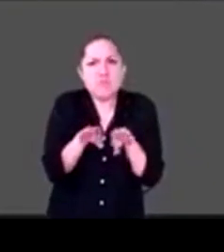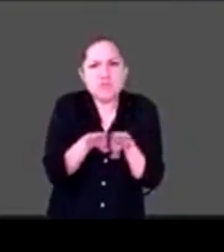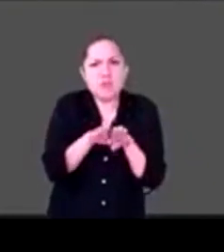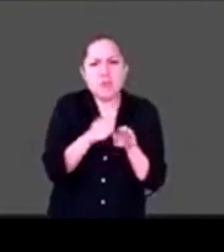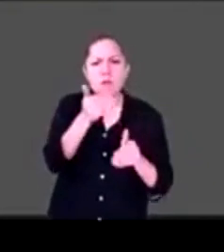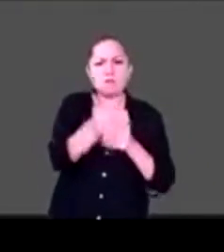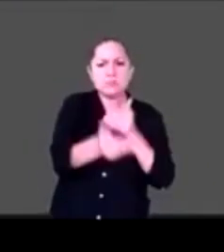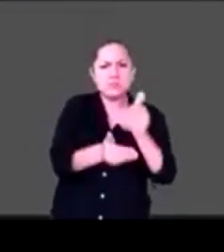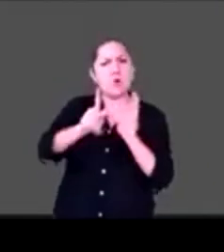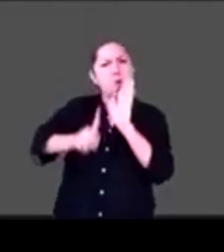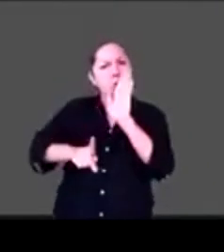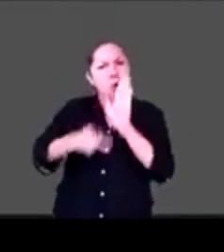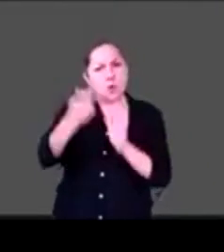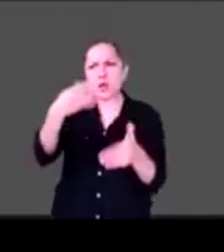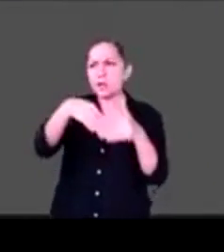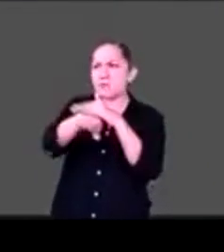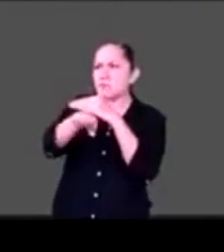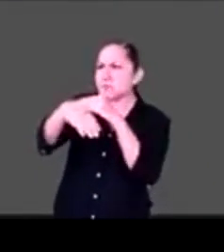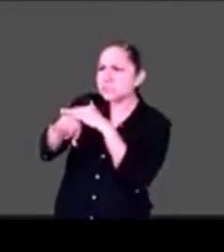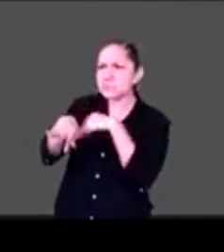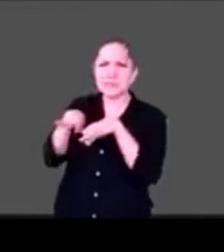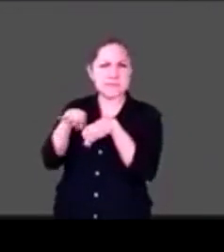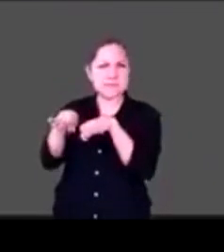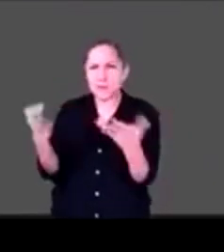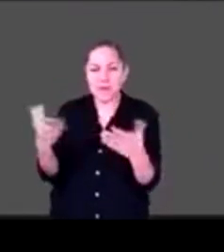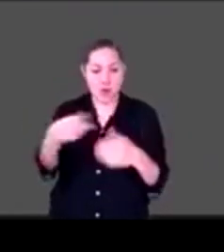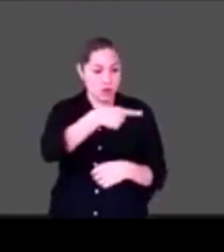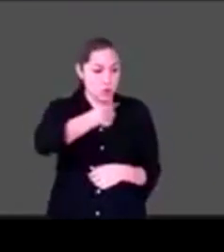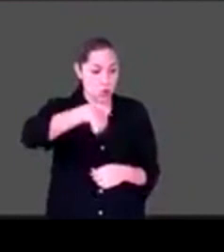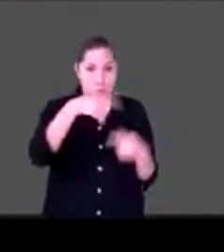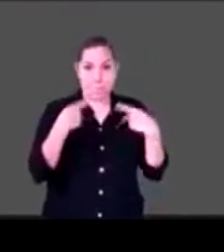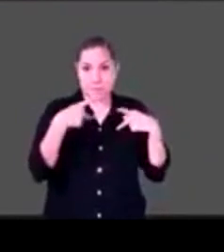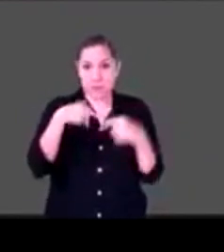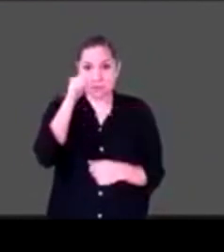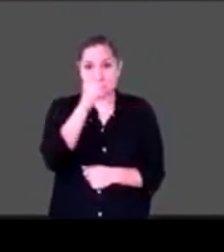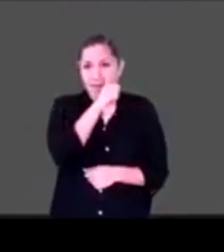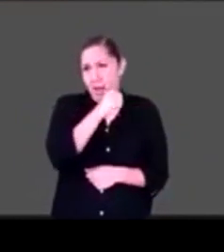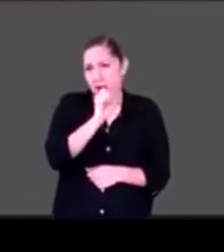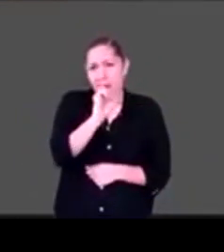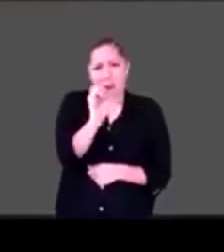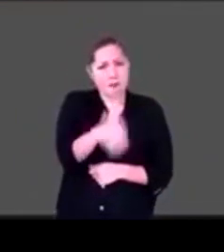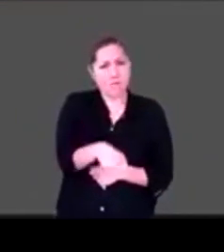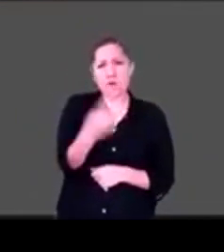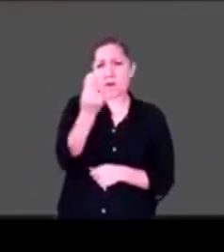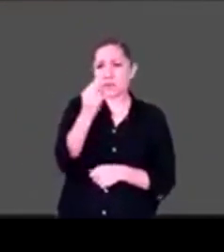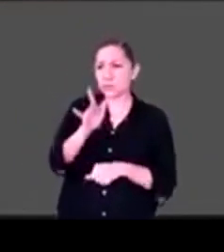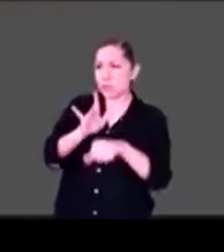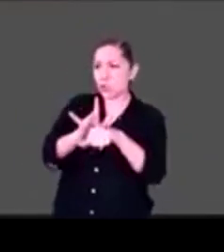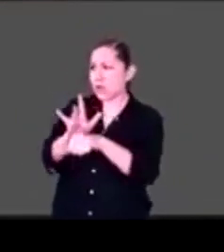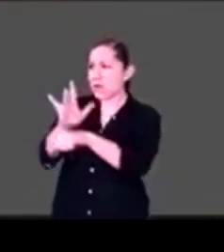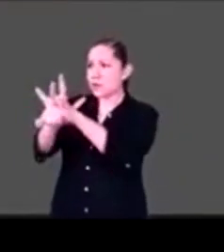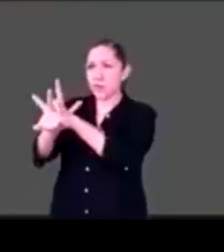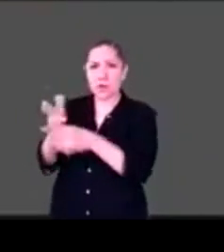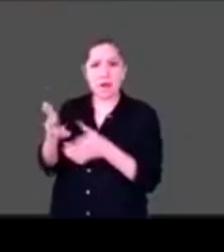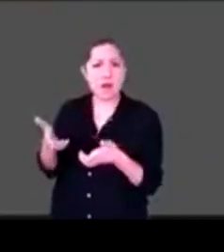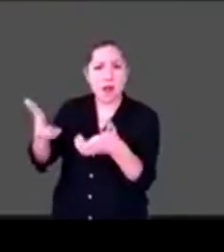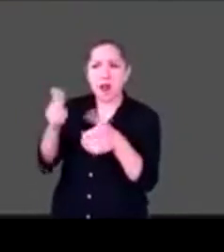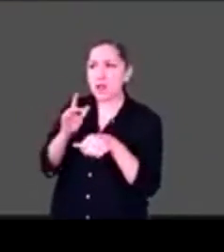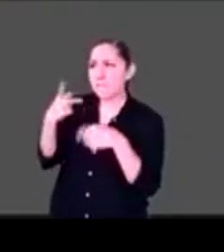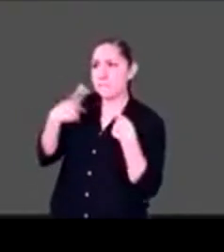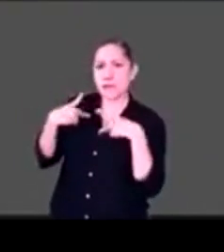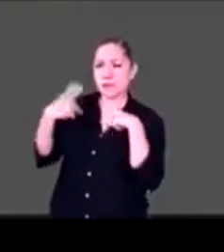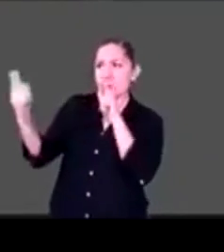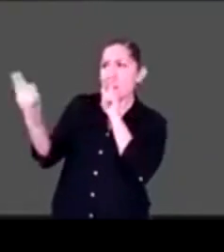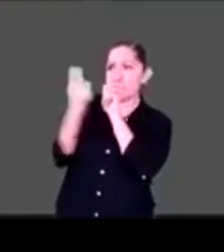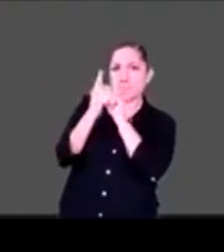que en el caso de los ciegos necesitamos el contacto, contacto físico en las calles, la gente se acerca y nos ofrece ayuda y lo primero que es